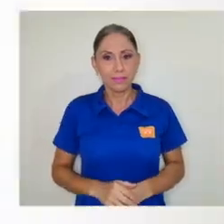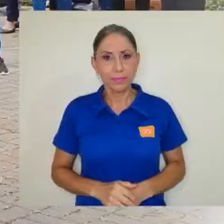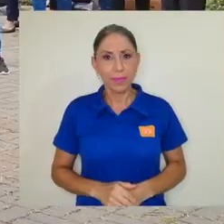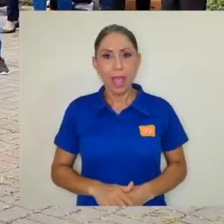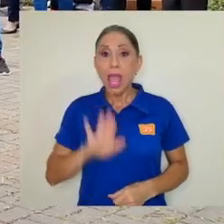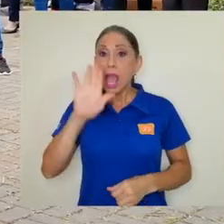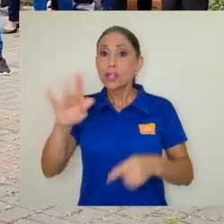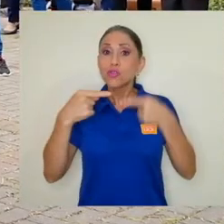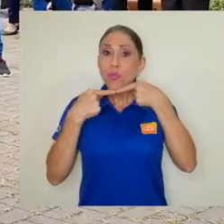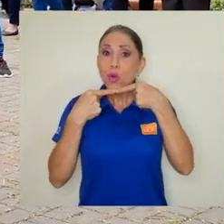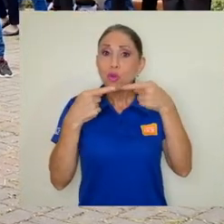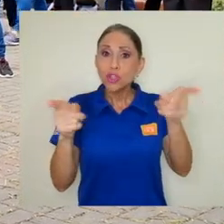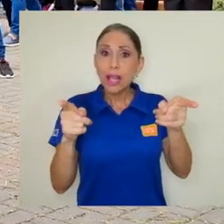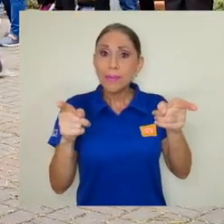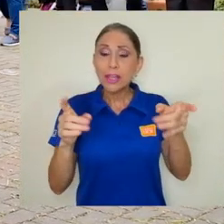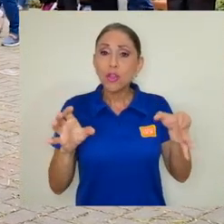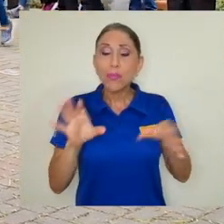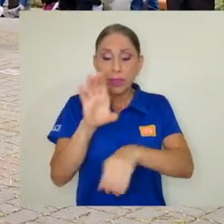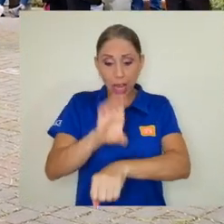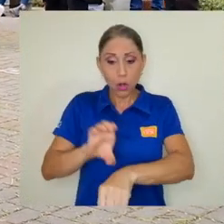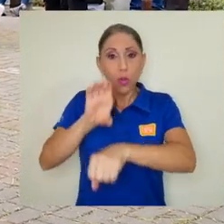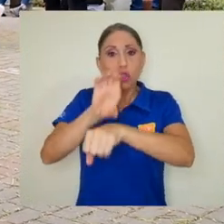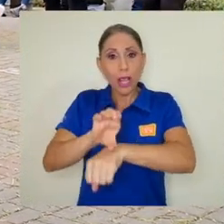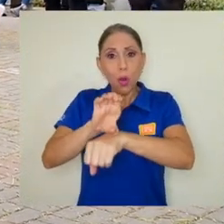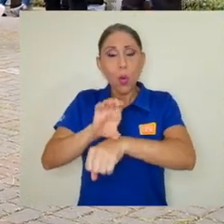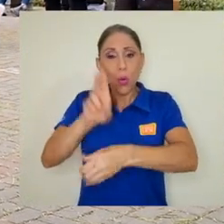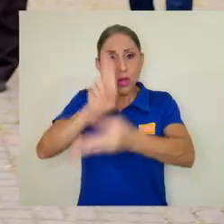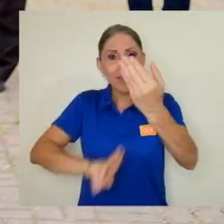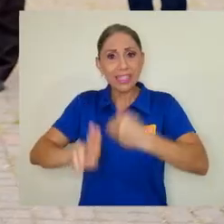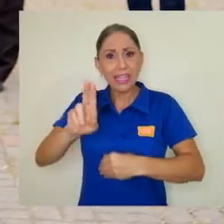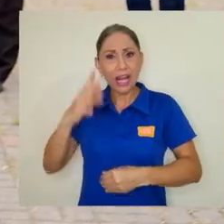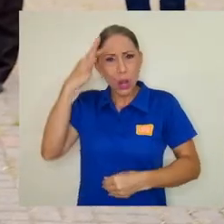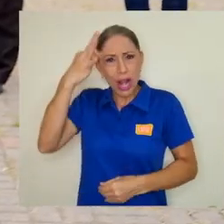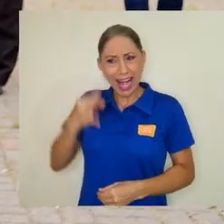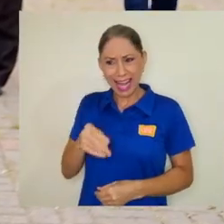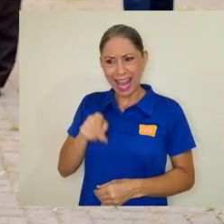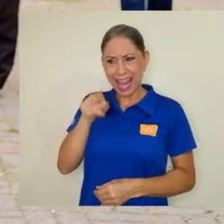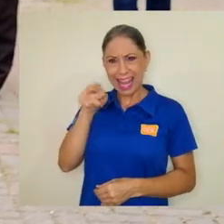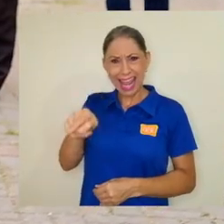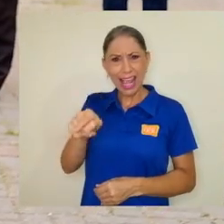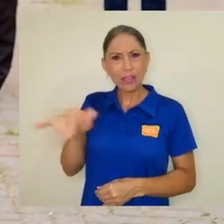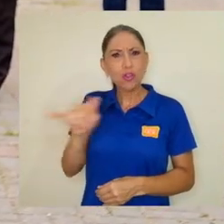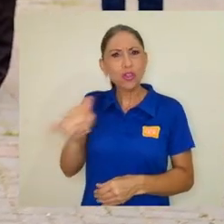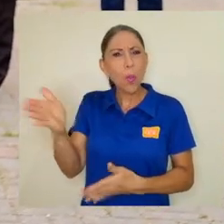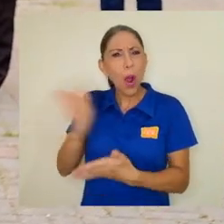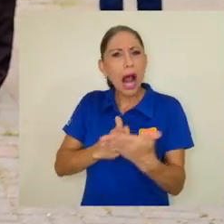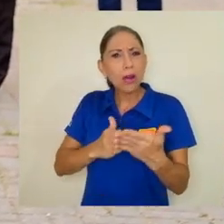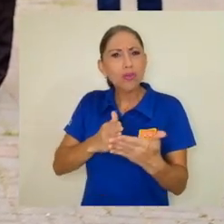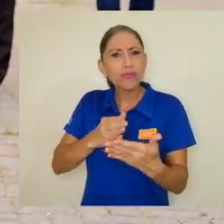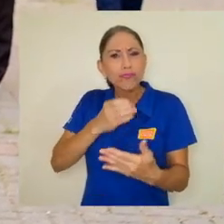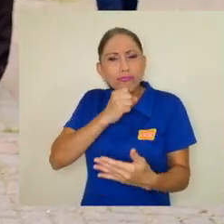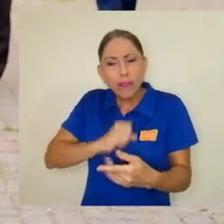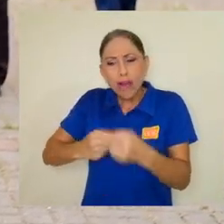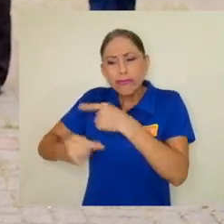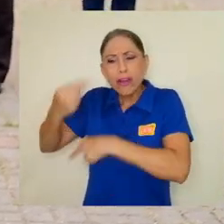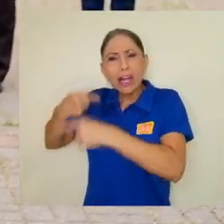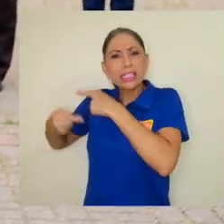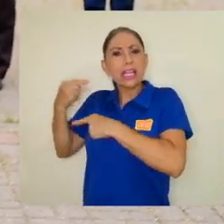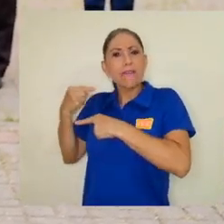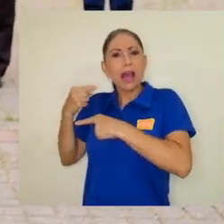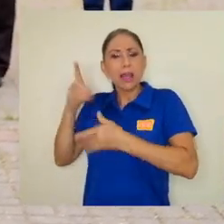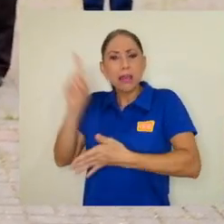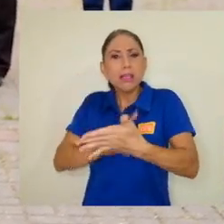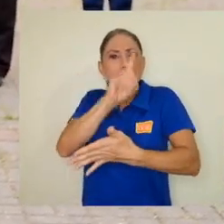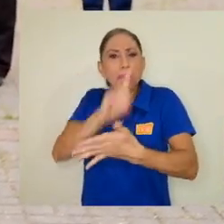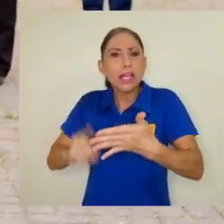En su pronunciamiento al respecto, el Consejo Universitario considera que es una medida regresiva y discriminatoria para la